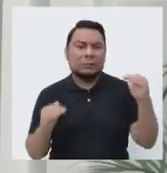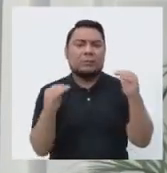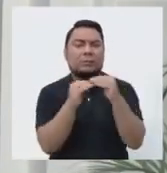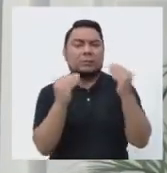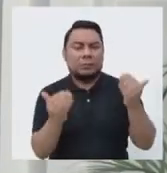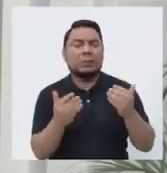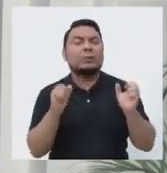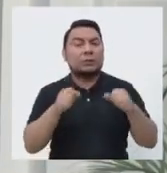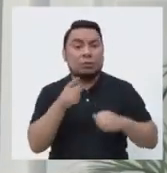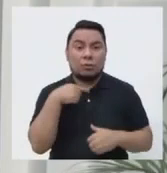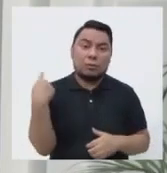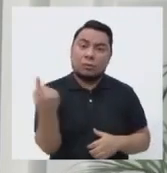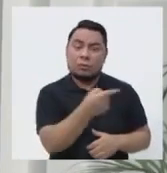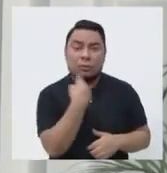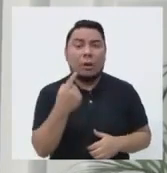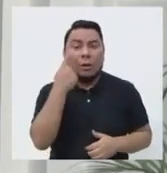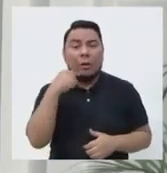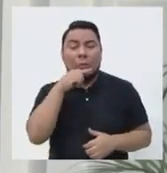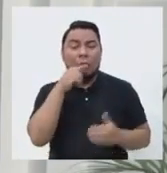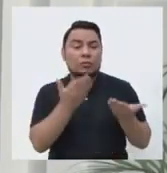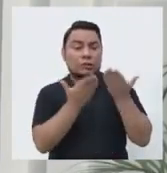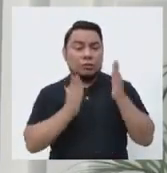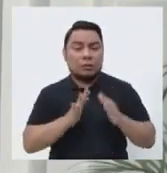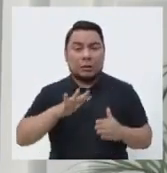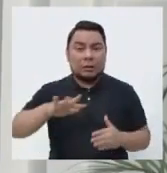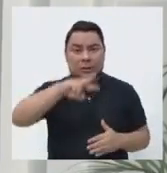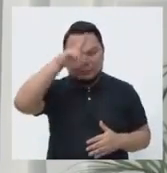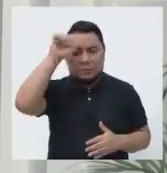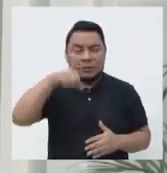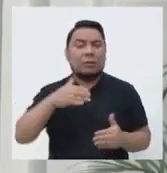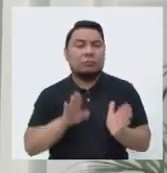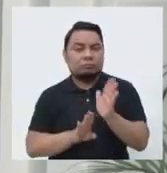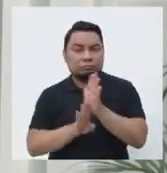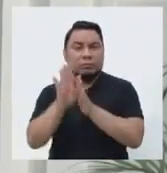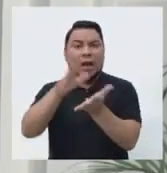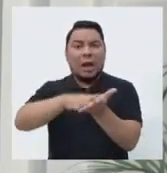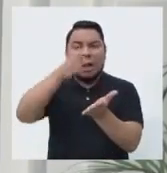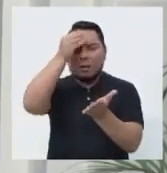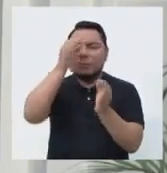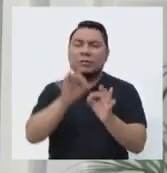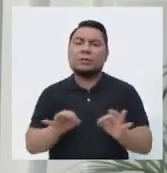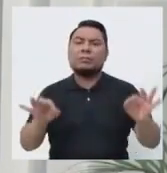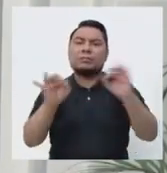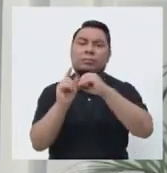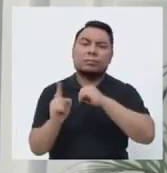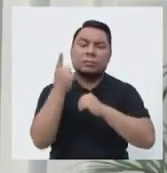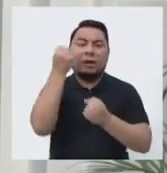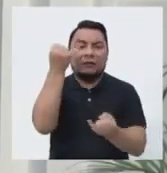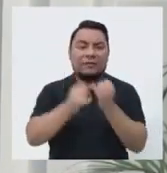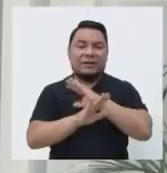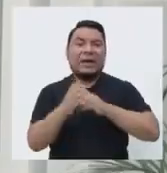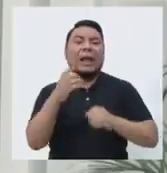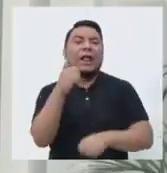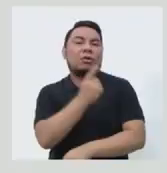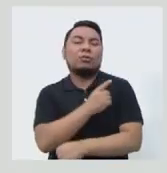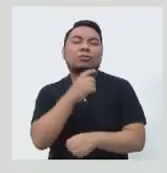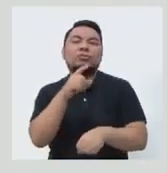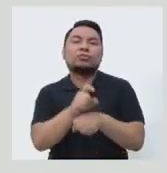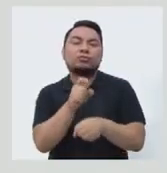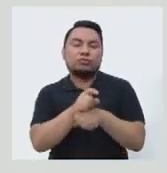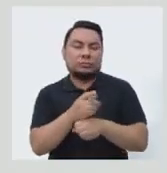manera que todos los y las estudiantes del país desarrollen aprendizajes fundamentales y culminen su educación básica.